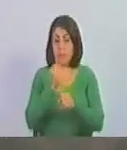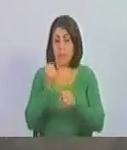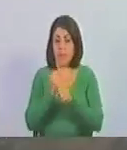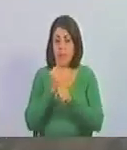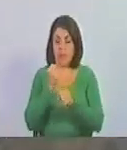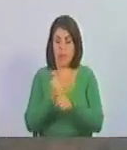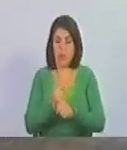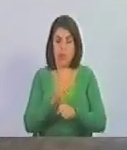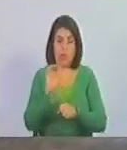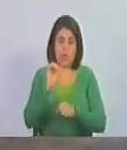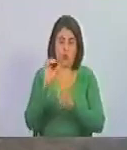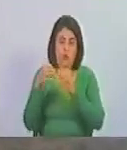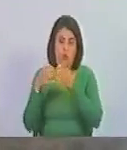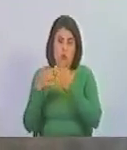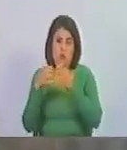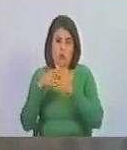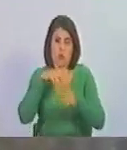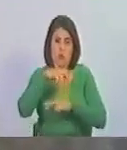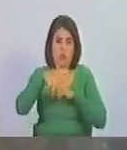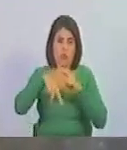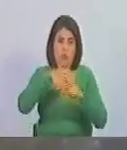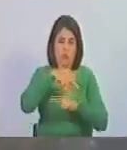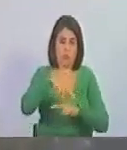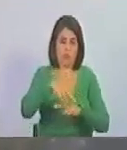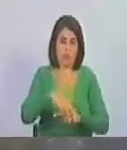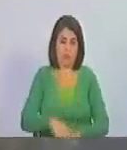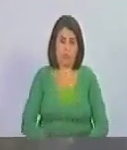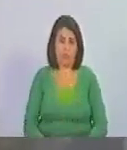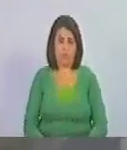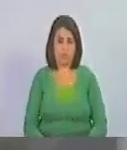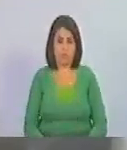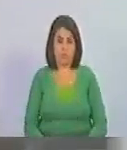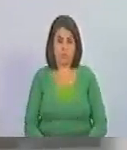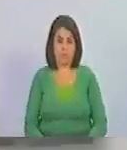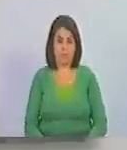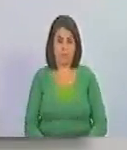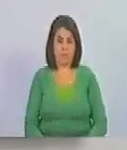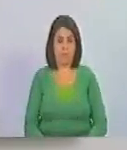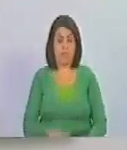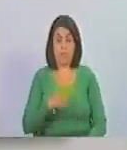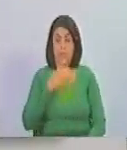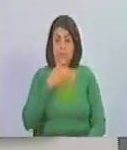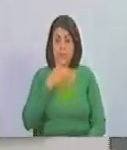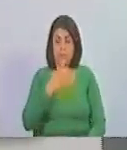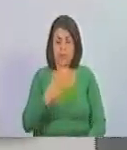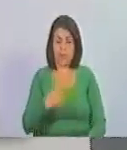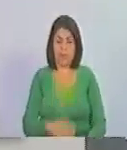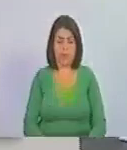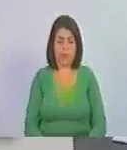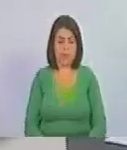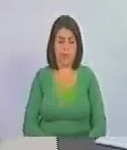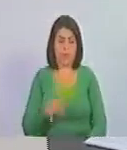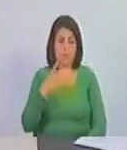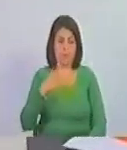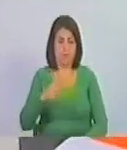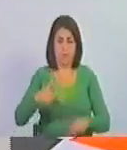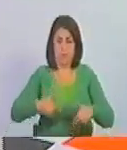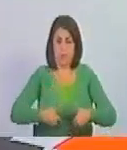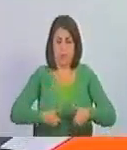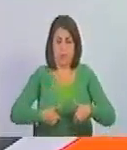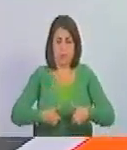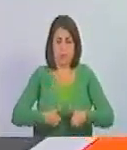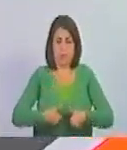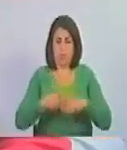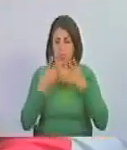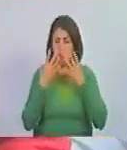o partido de la revolución. Y precisó que había que hacer un esfuerzo